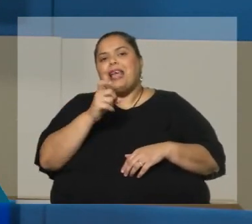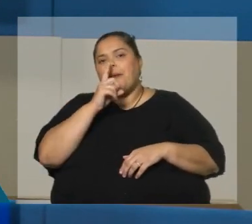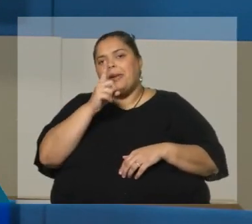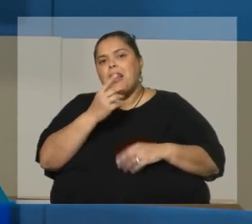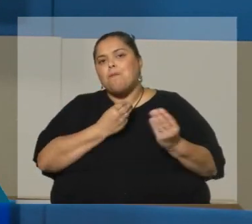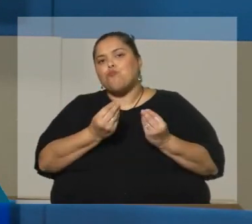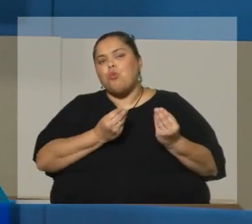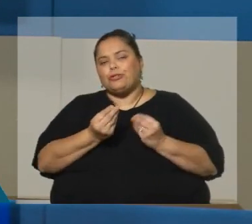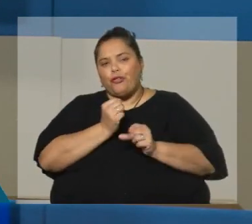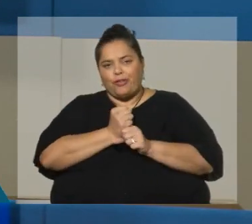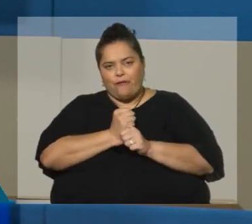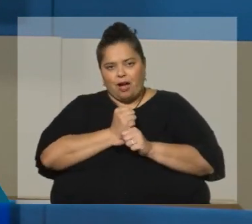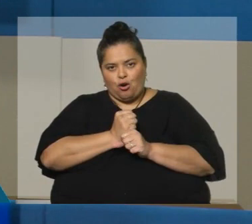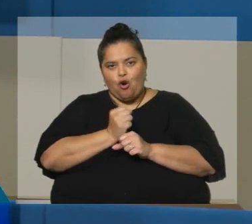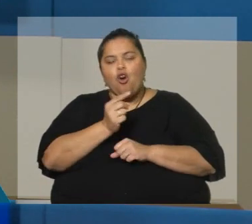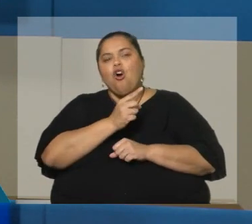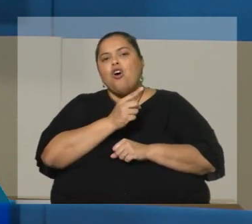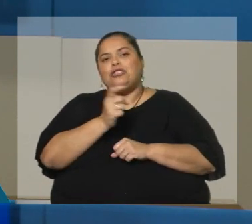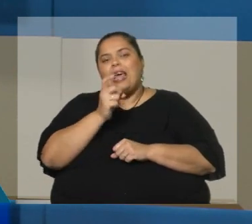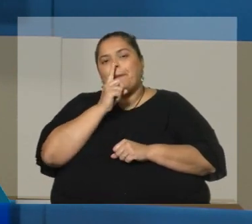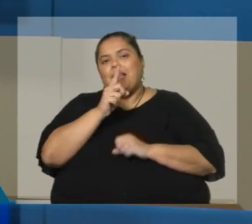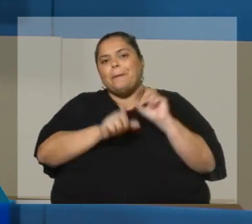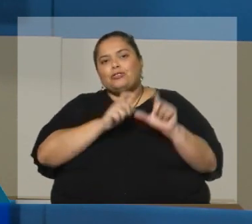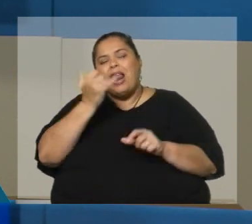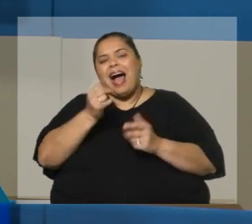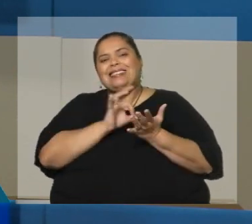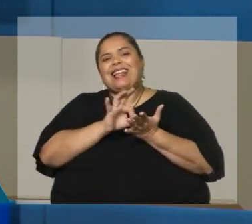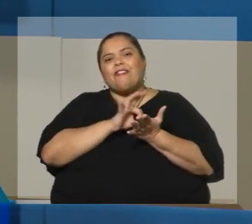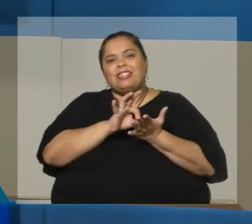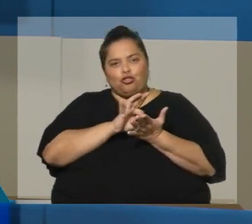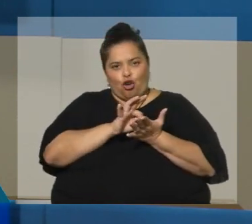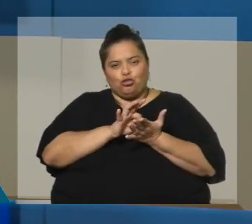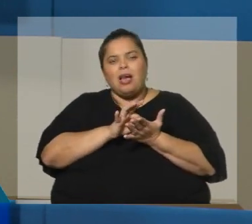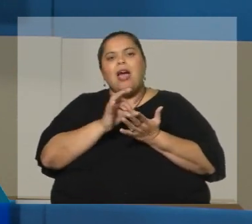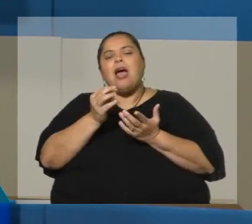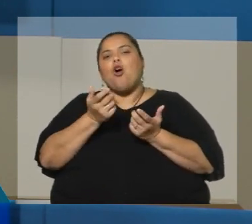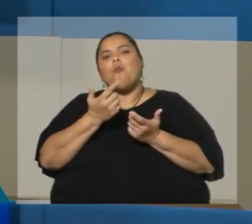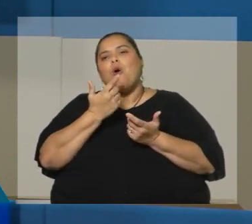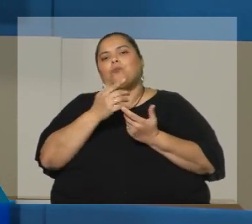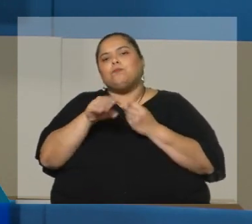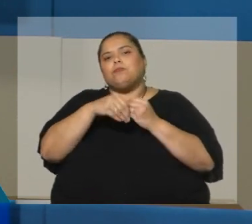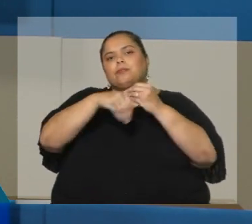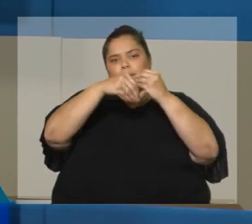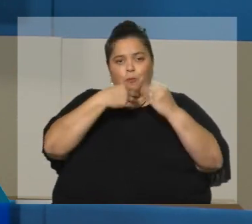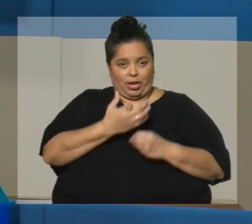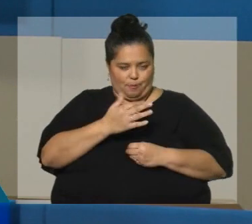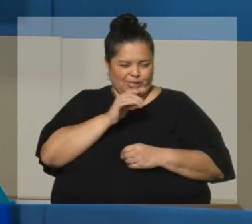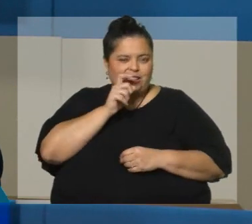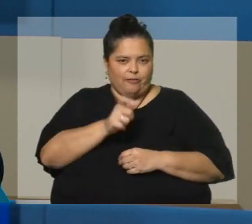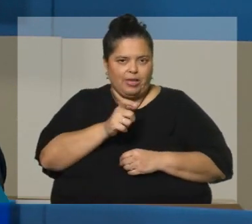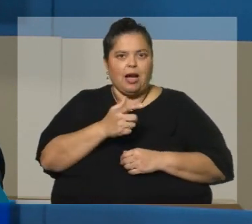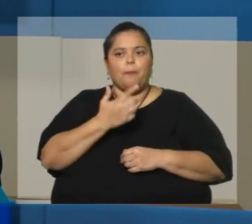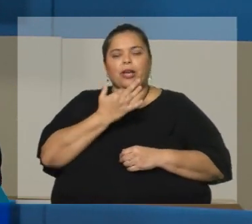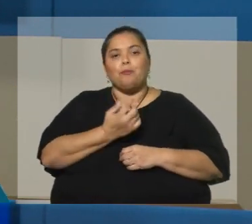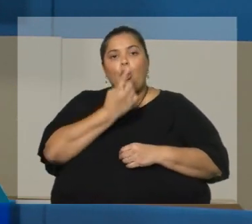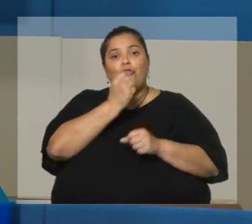trabajo, más de 100.000 personas que tienen servicios bonificados. ¿Qué quiere decir eso? Por cada año trabajado se computa